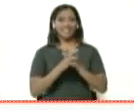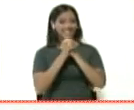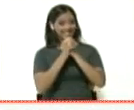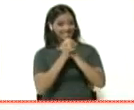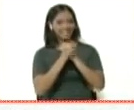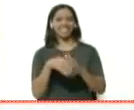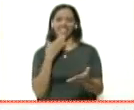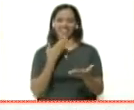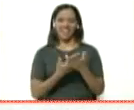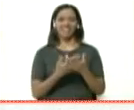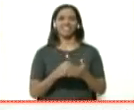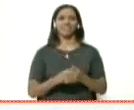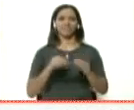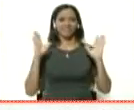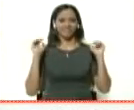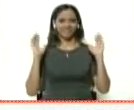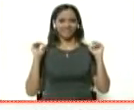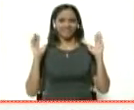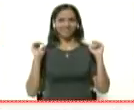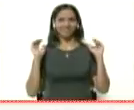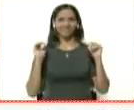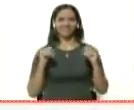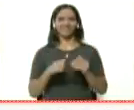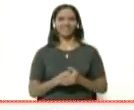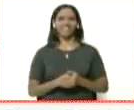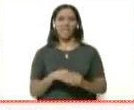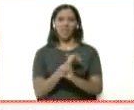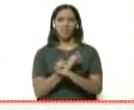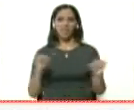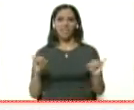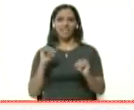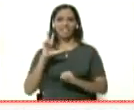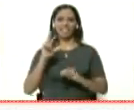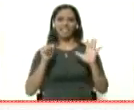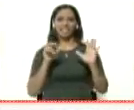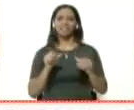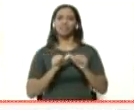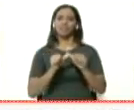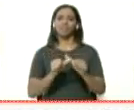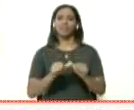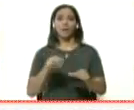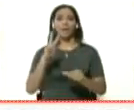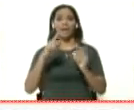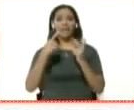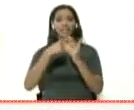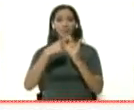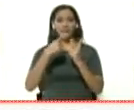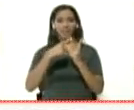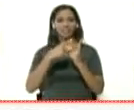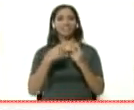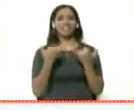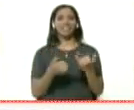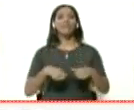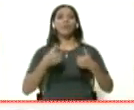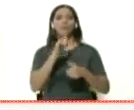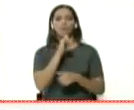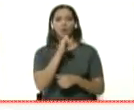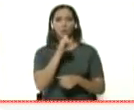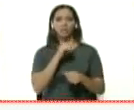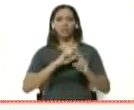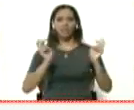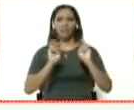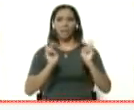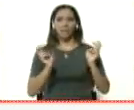Gracias, Jorge. Hasta luego entonces, ministro. De esta forma llegamos al final de 360. Continúen en sintonía de Venezolana de Televisión que ya viene más información sobre este